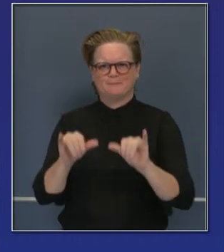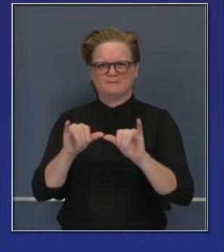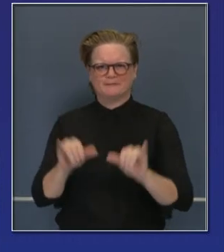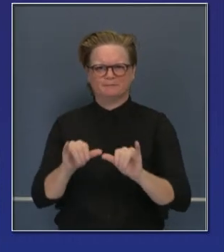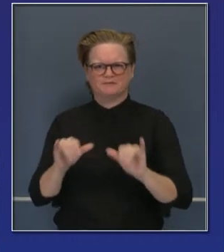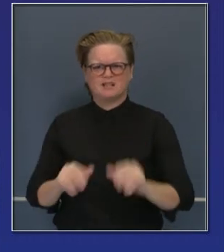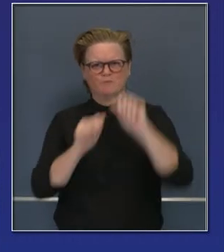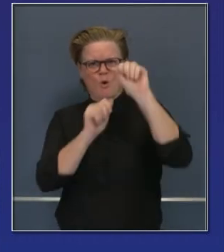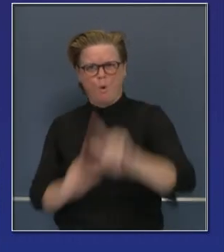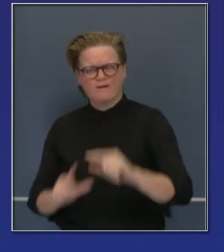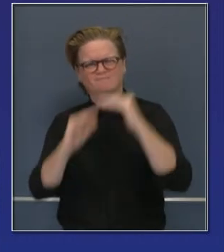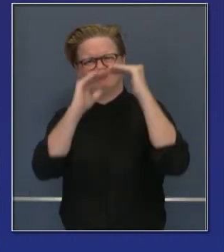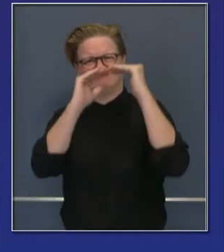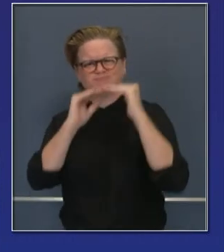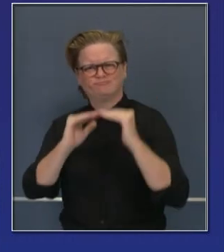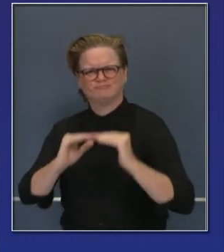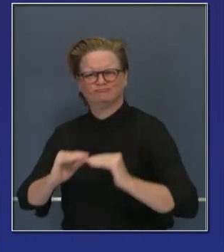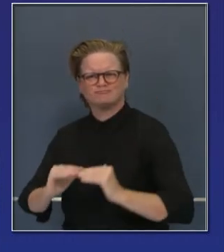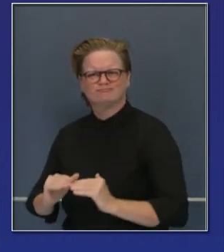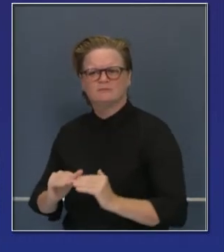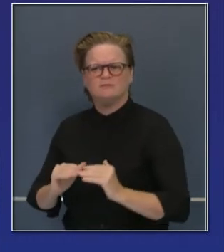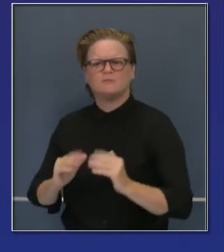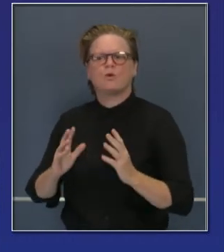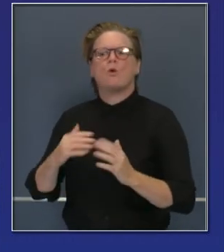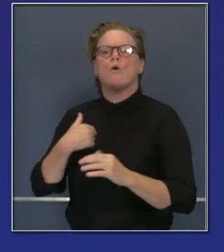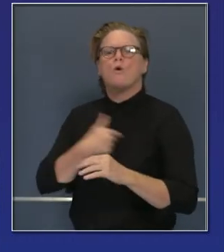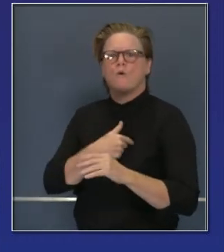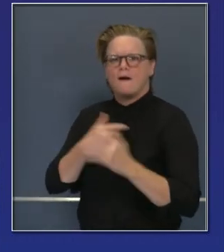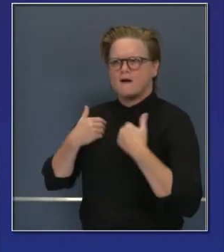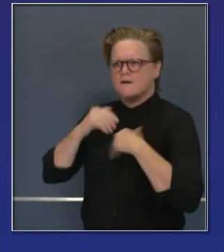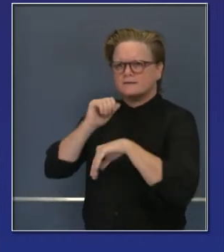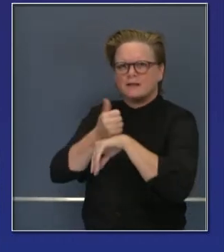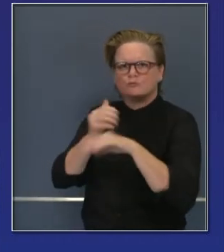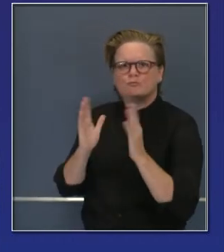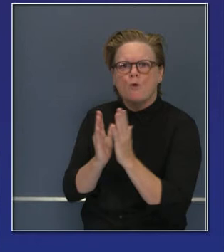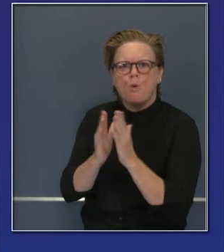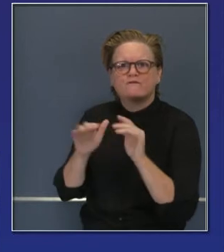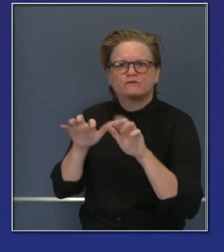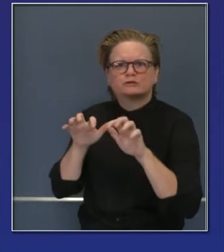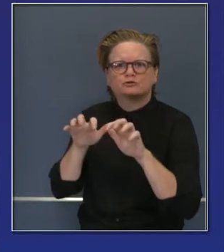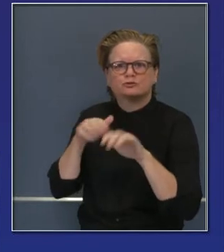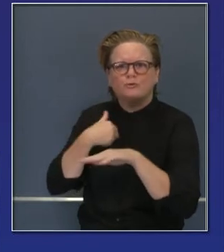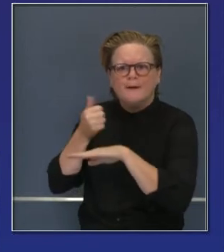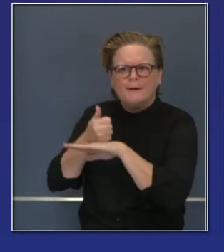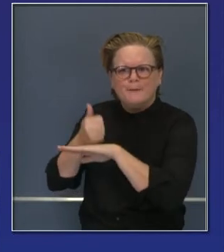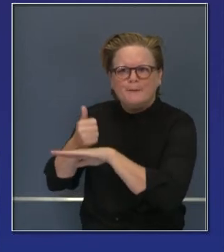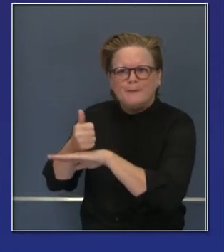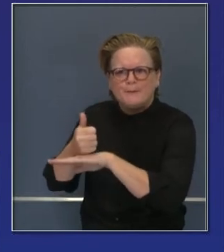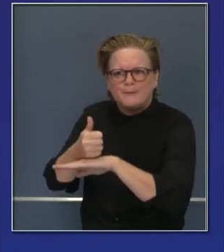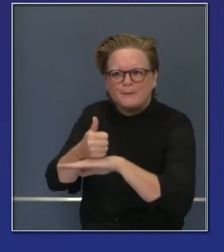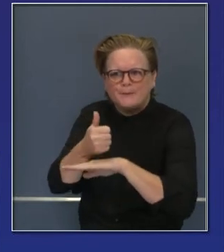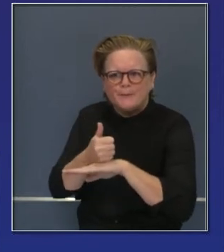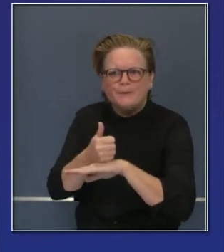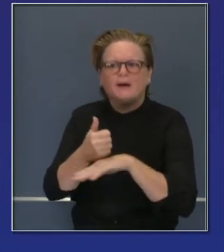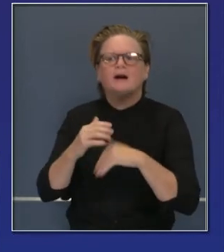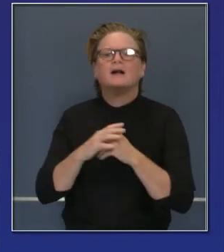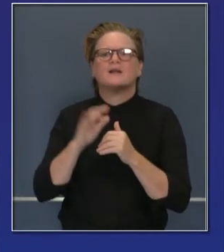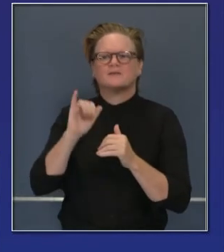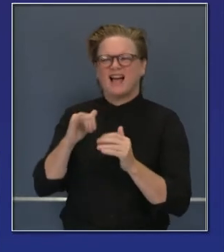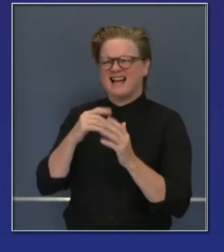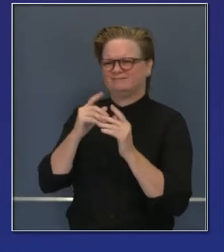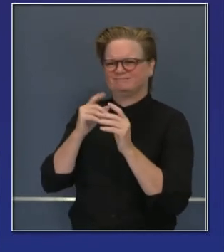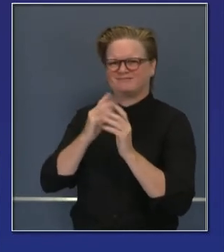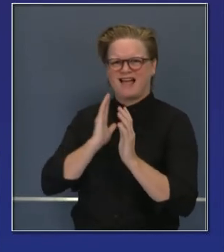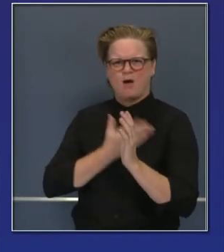recordar que nuestro lente, nuestro enfoque es la equidad en la distribución. Y por eso estos congeladores van a ser